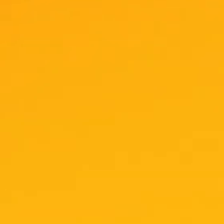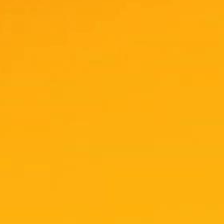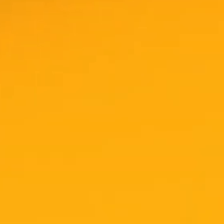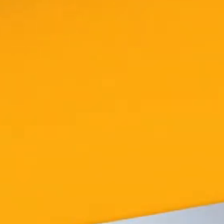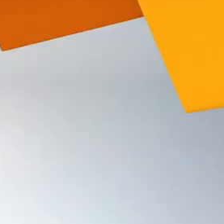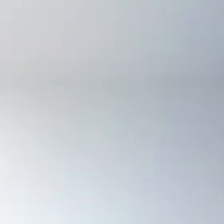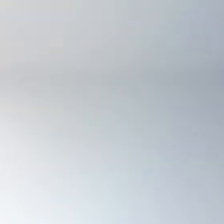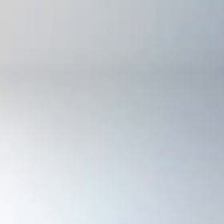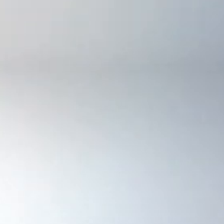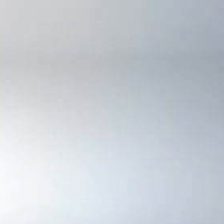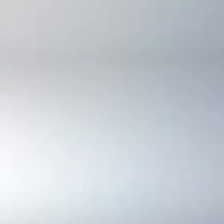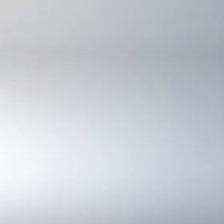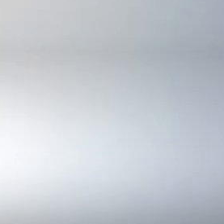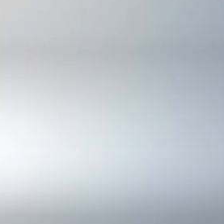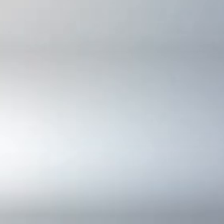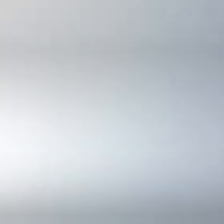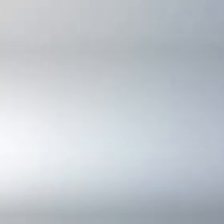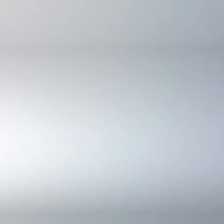nos